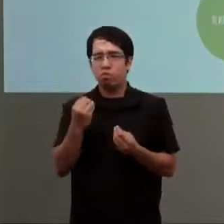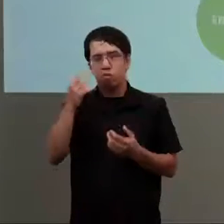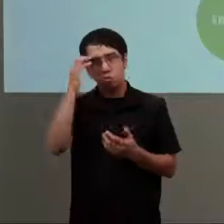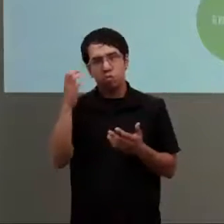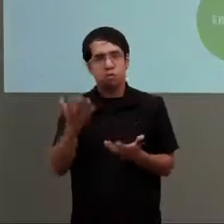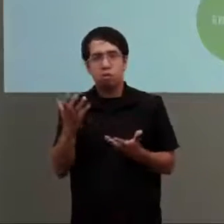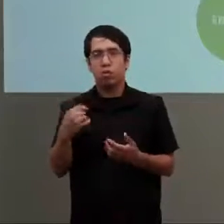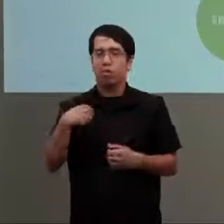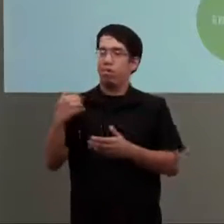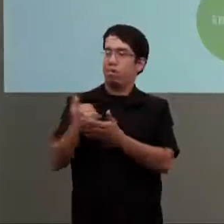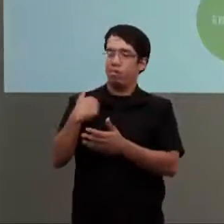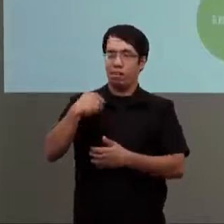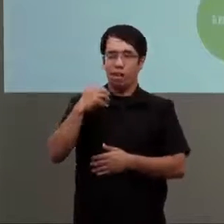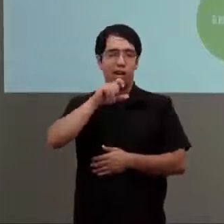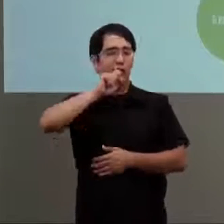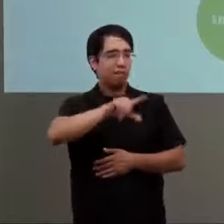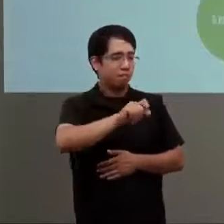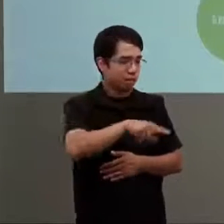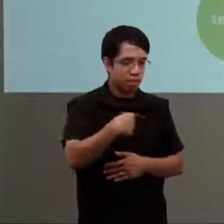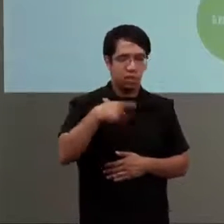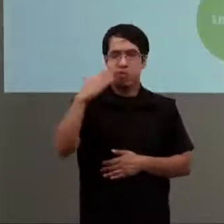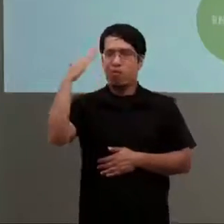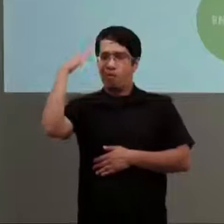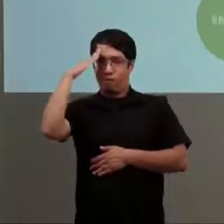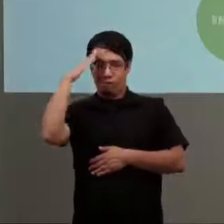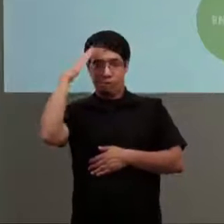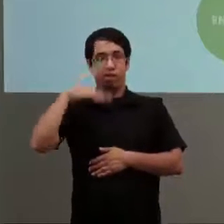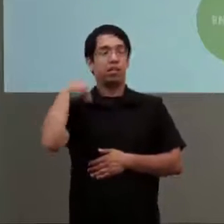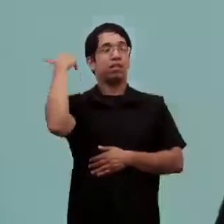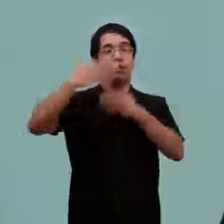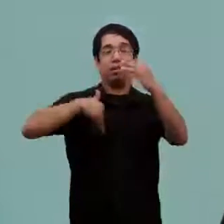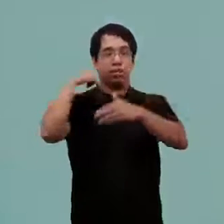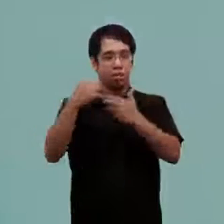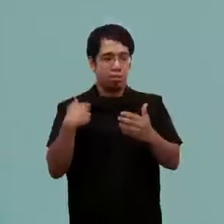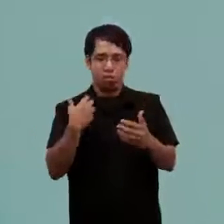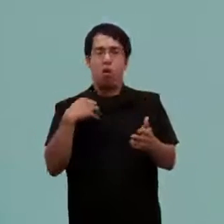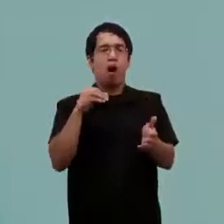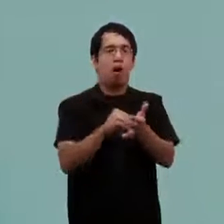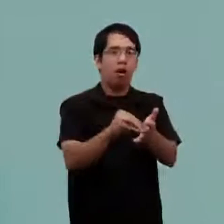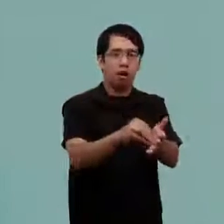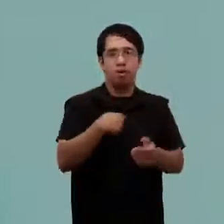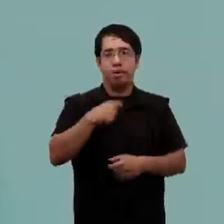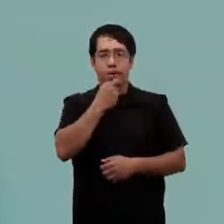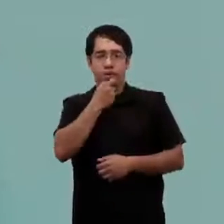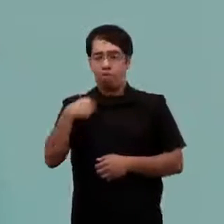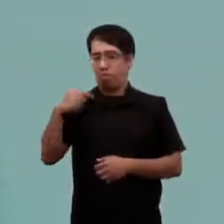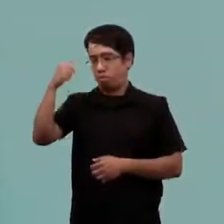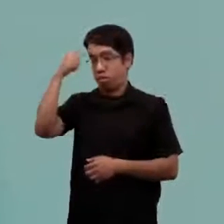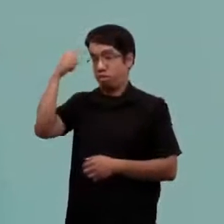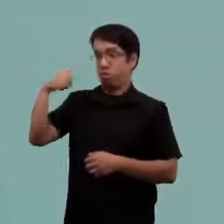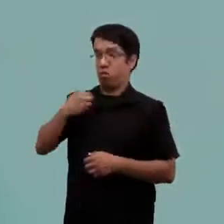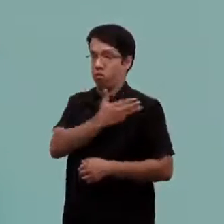a entender y, sobre todo, a intervenir. Es muy distinto a un gobierno con un paradigma